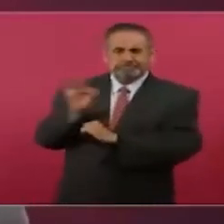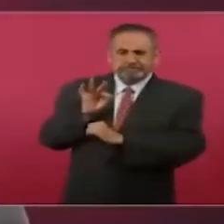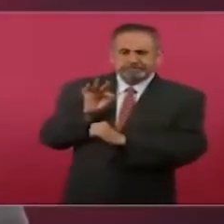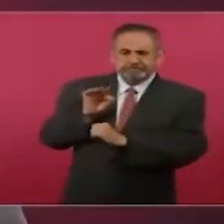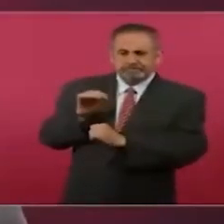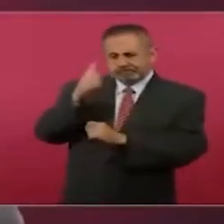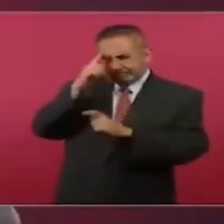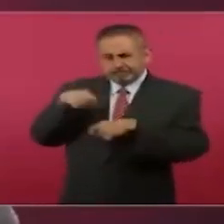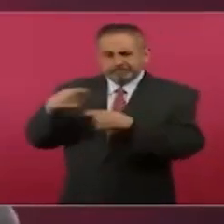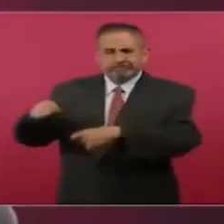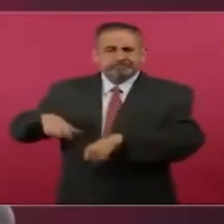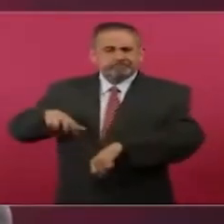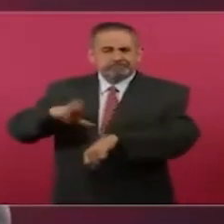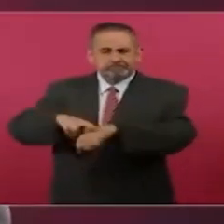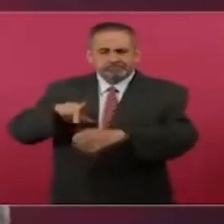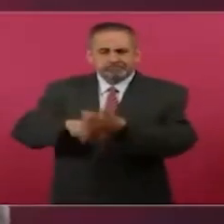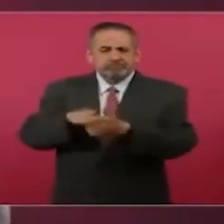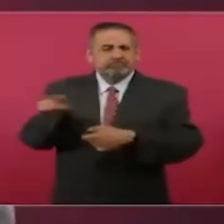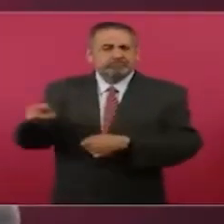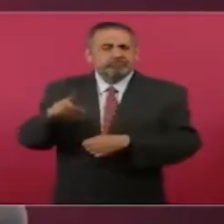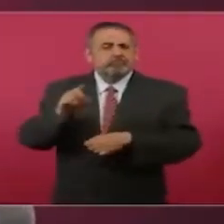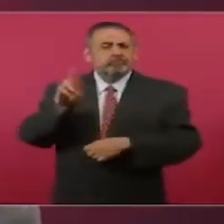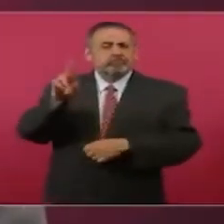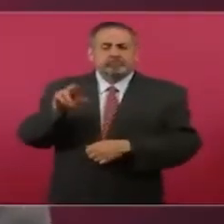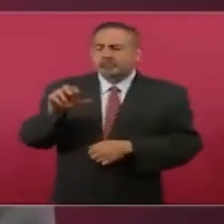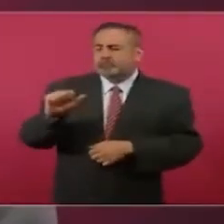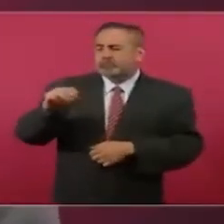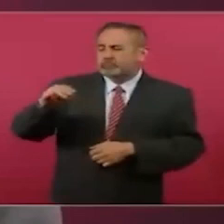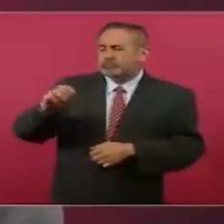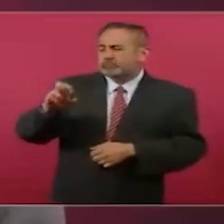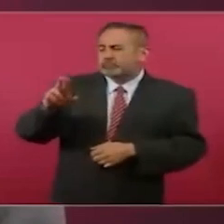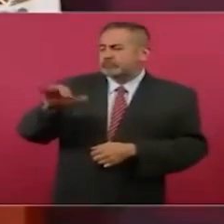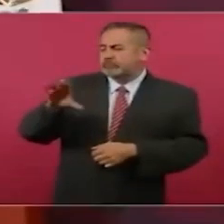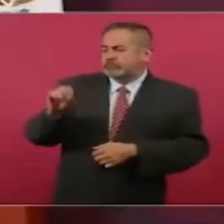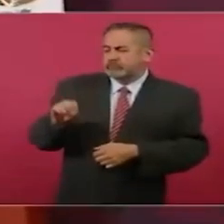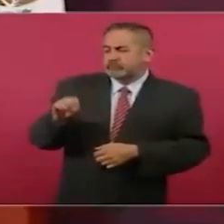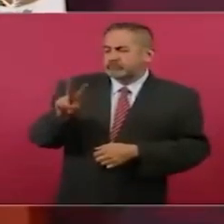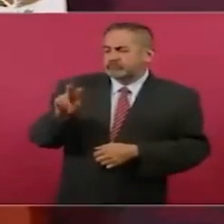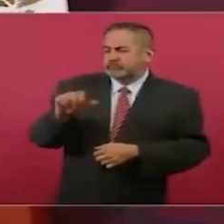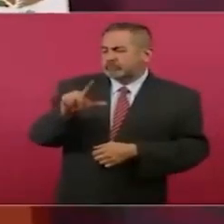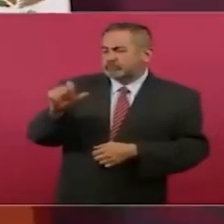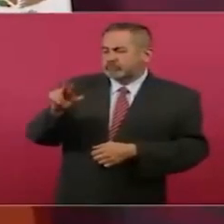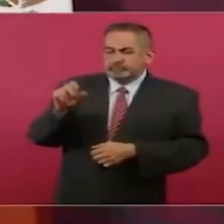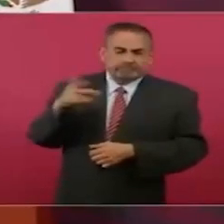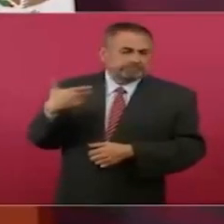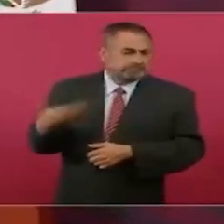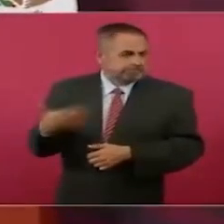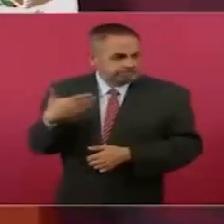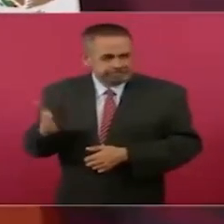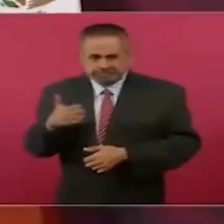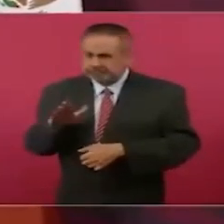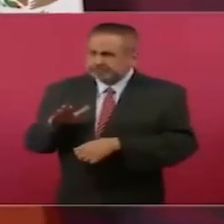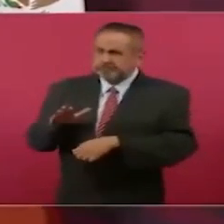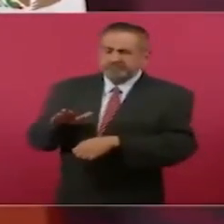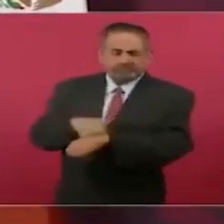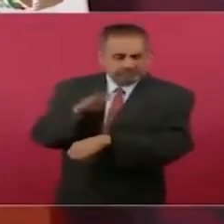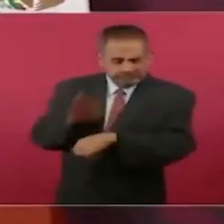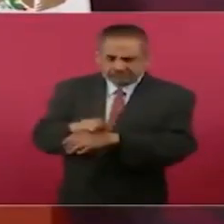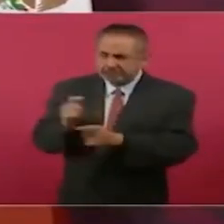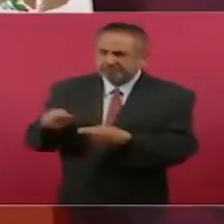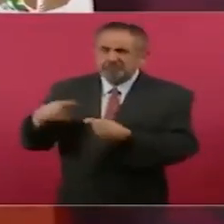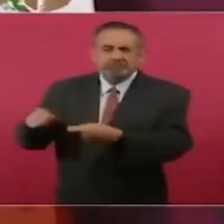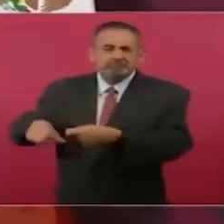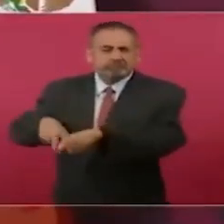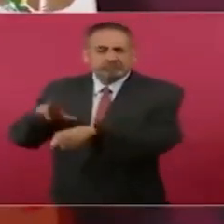doctor Américo Villarreal como gobernador, porque llevaban muchísimo